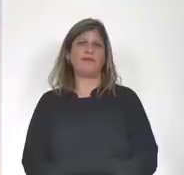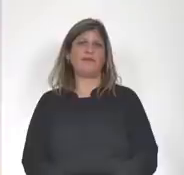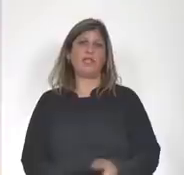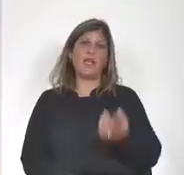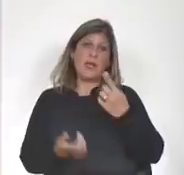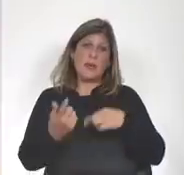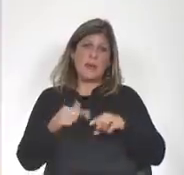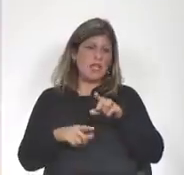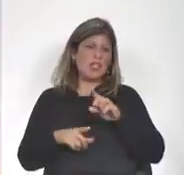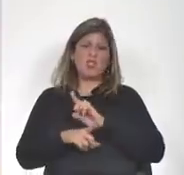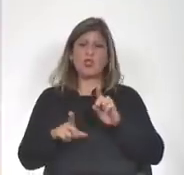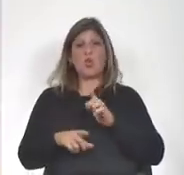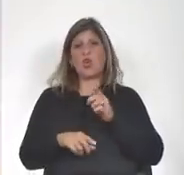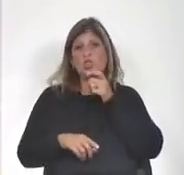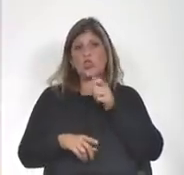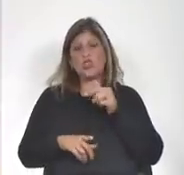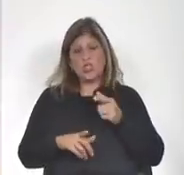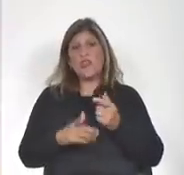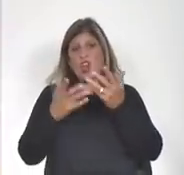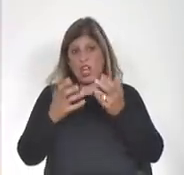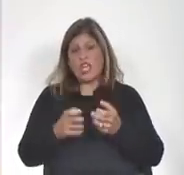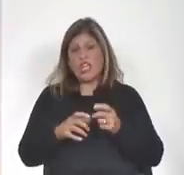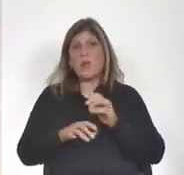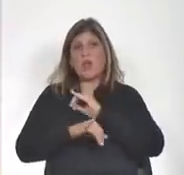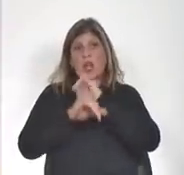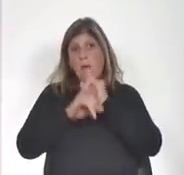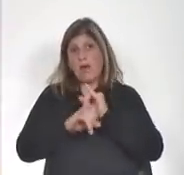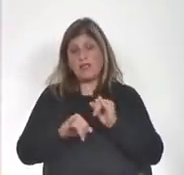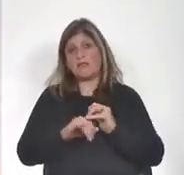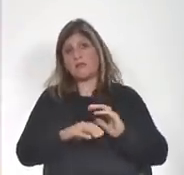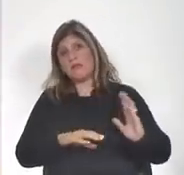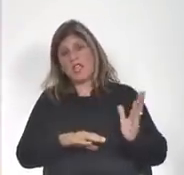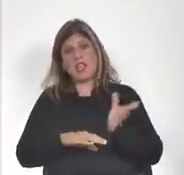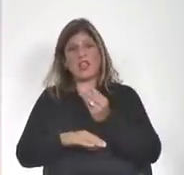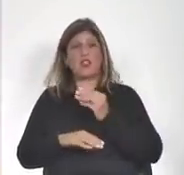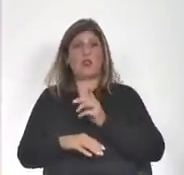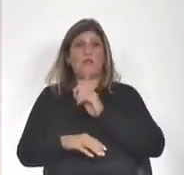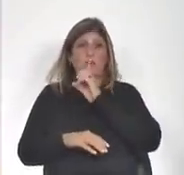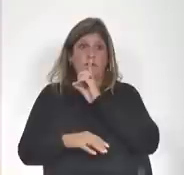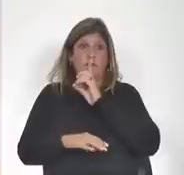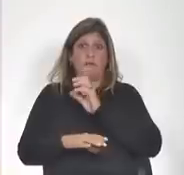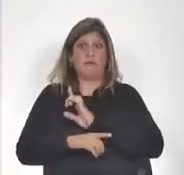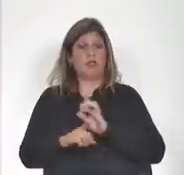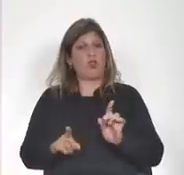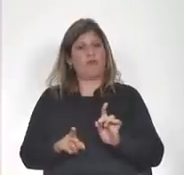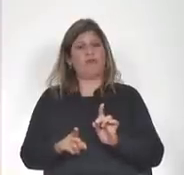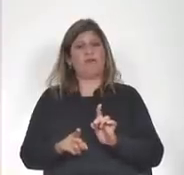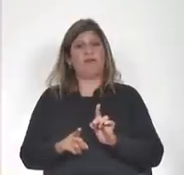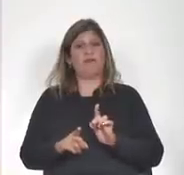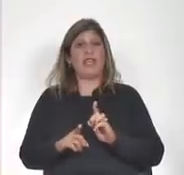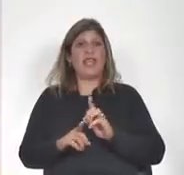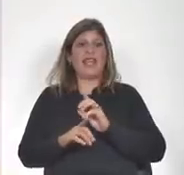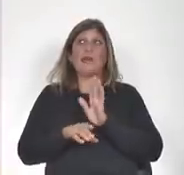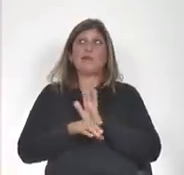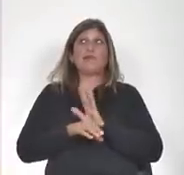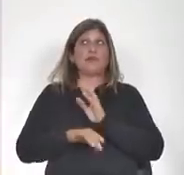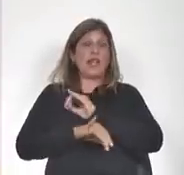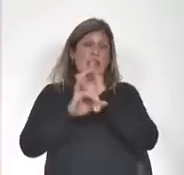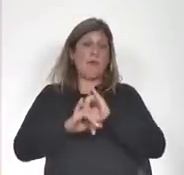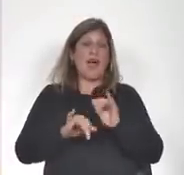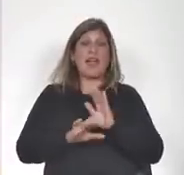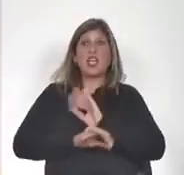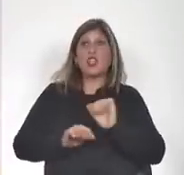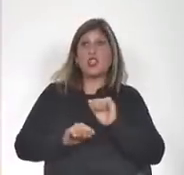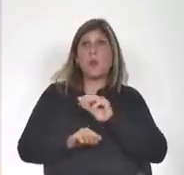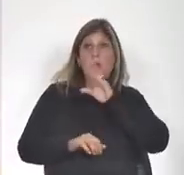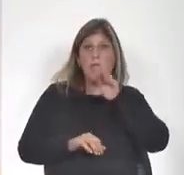Pero eso no significa que queramos la paz de los sepulcros, la paz del silencio, la paz que implica que no se puede hablar,